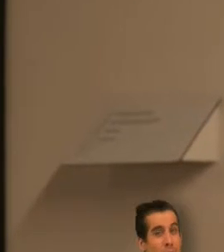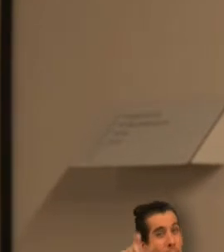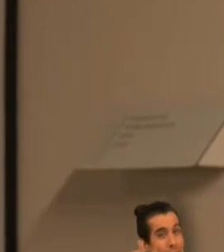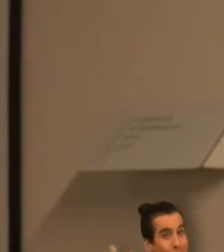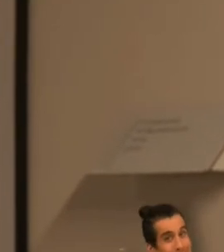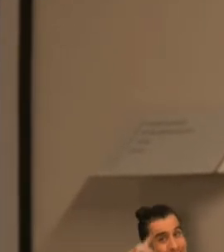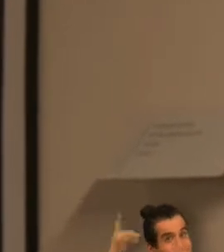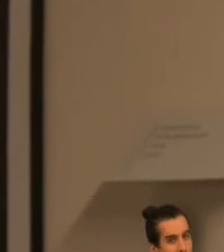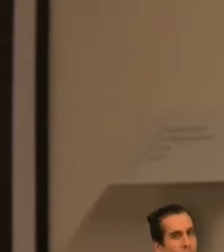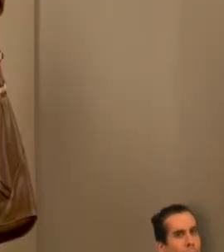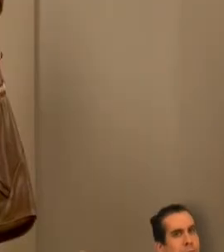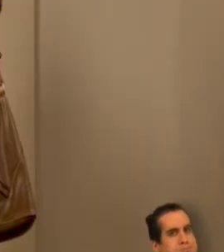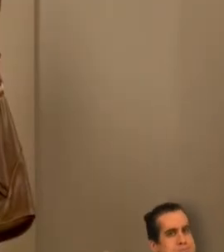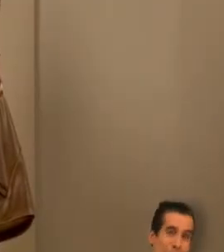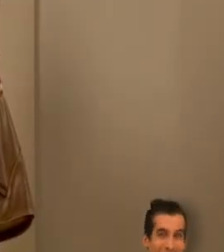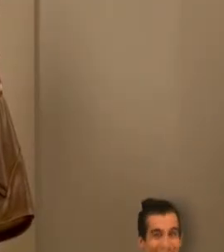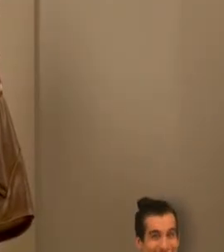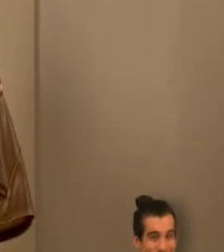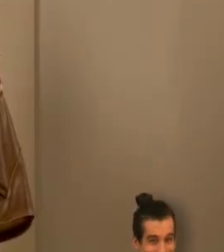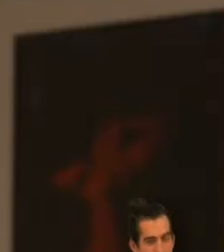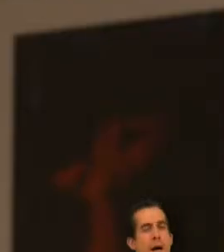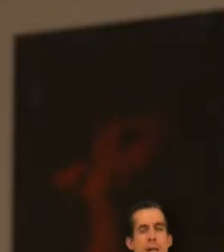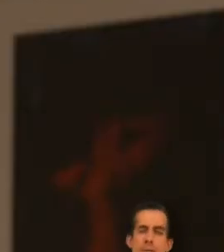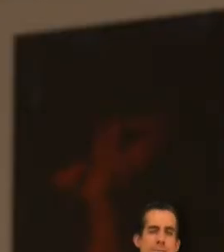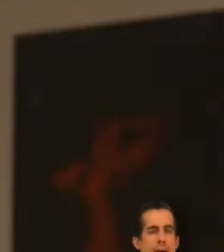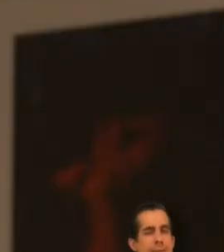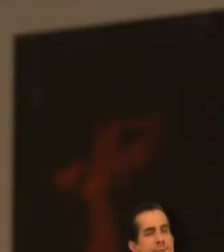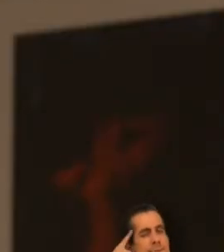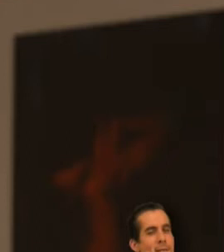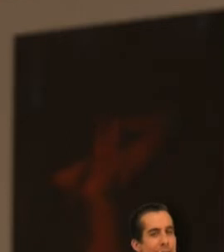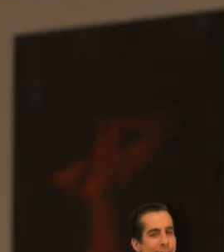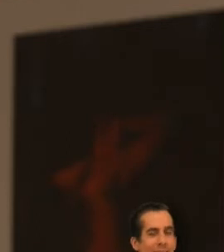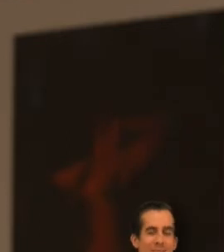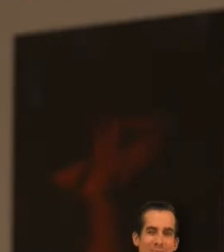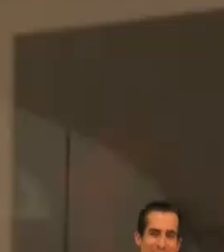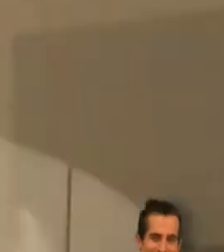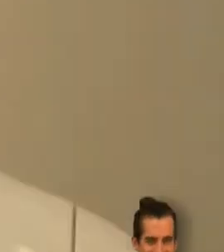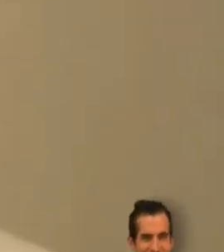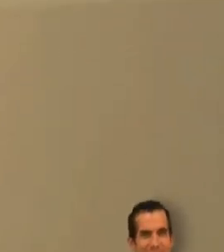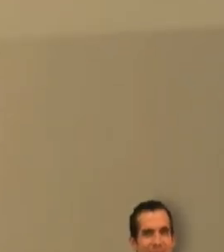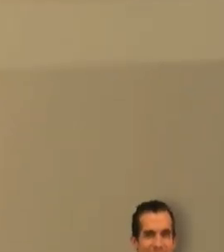gran cantidad de los tiradores seleccionados para la vida lucharon contra los límites que trataron